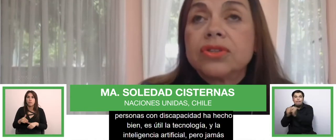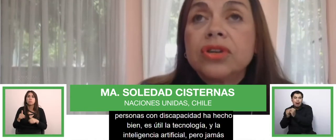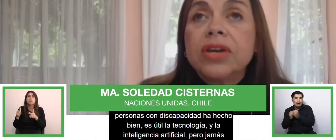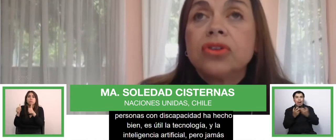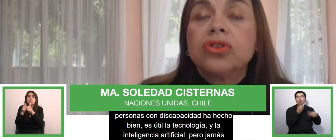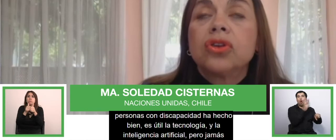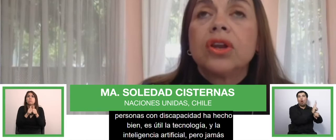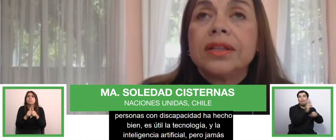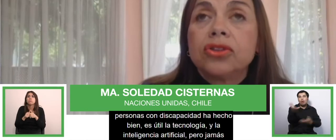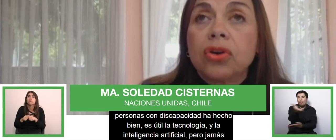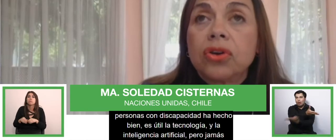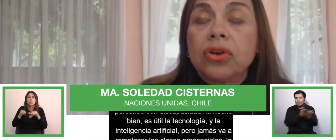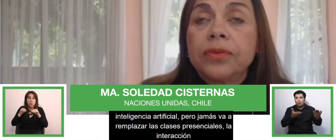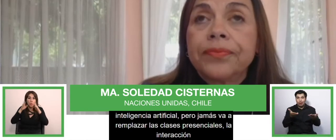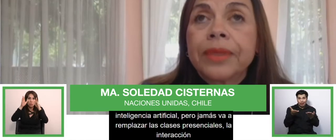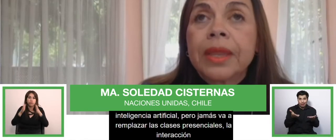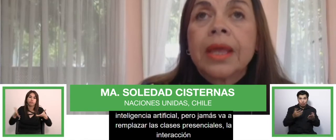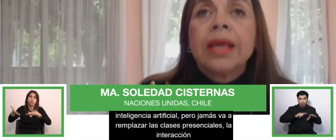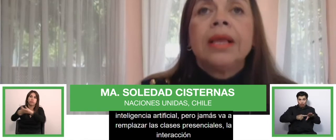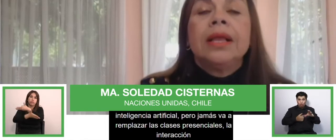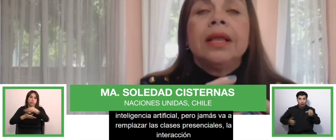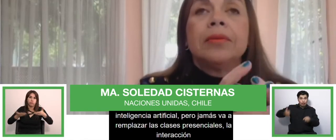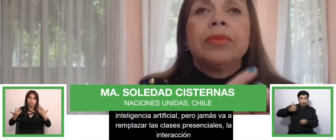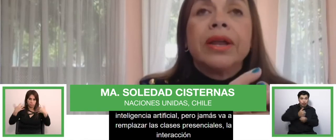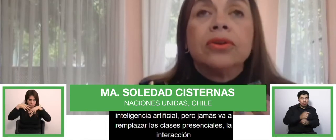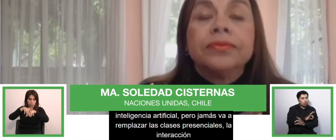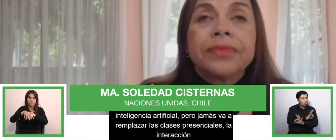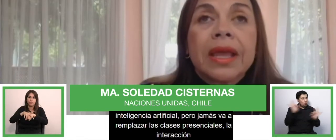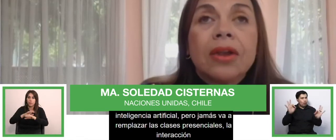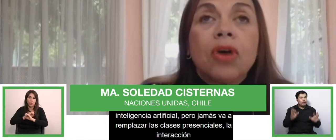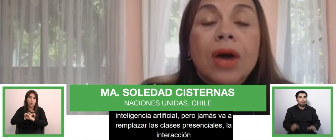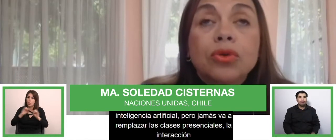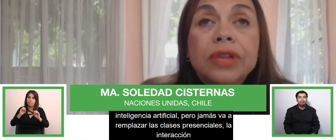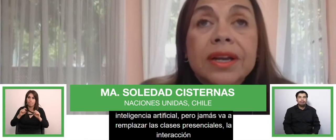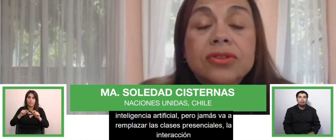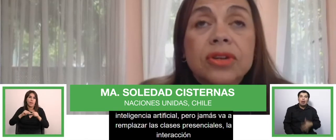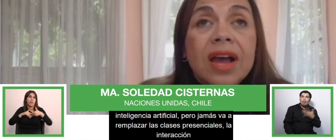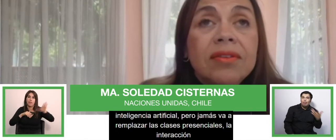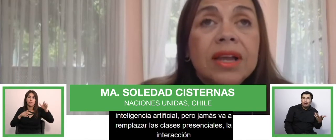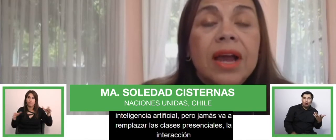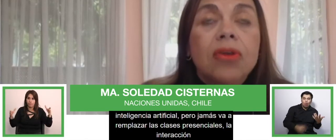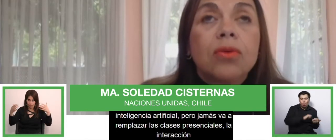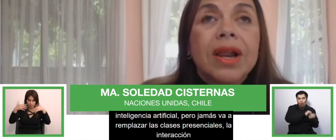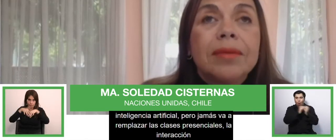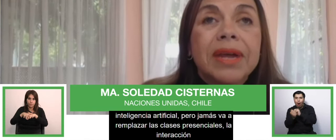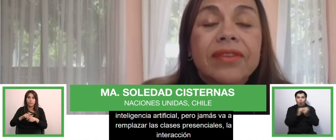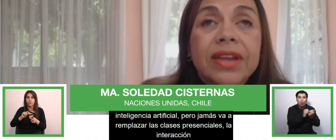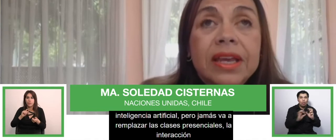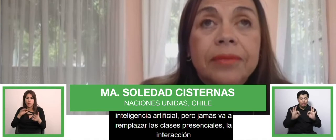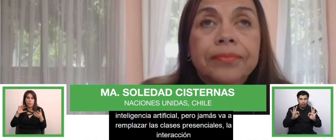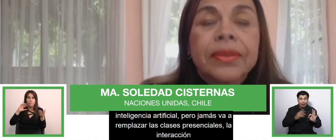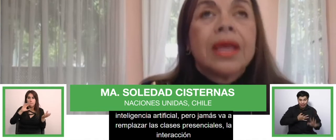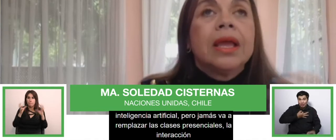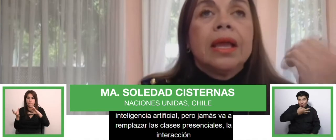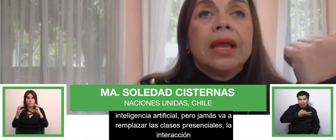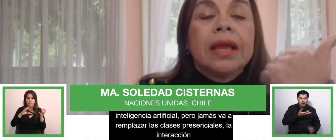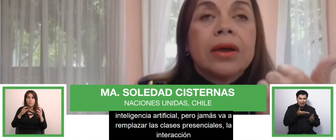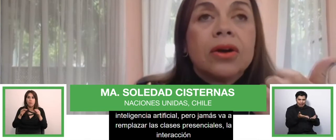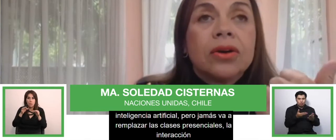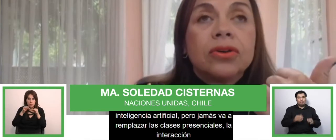sus profesores, con todo el entorno. Bueno, los ajustes razonables a los cuales me referí.